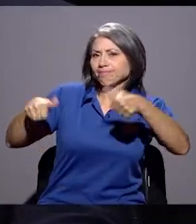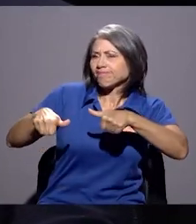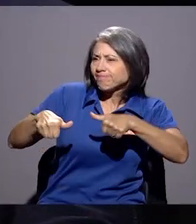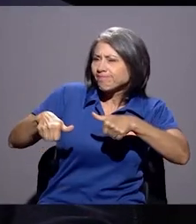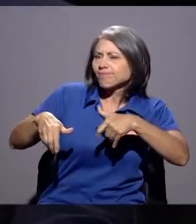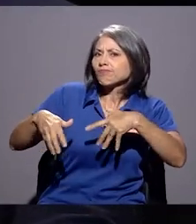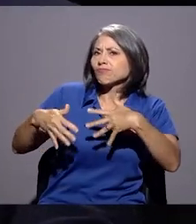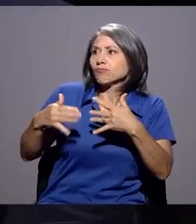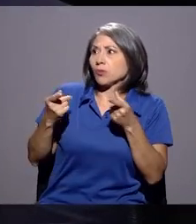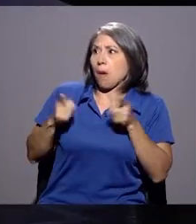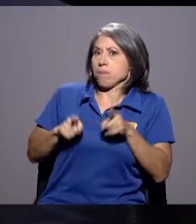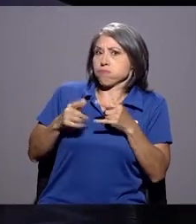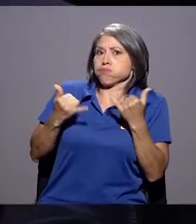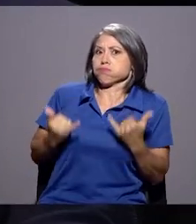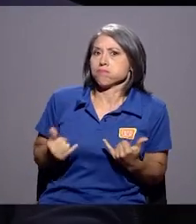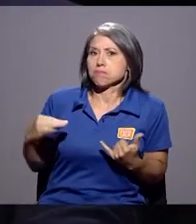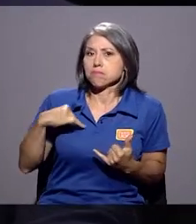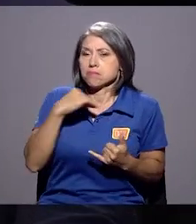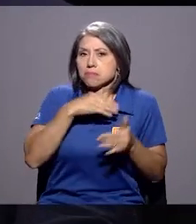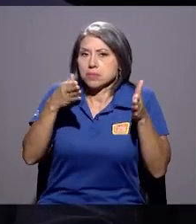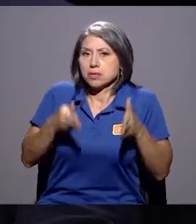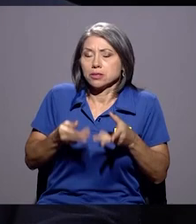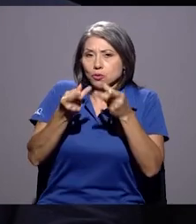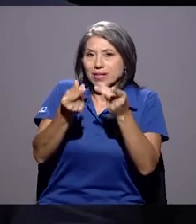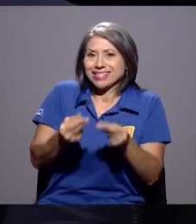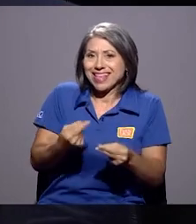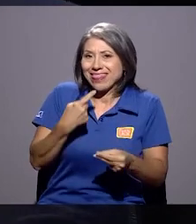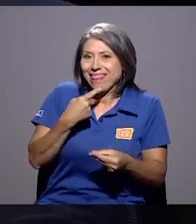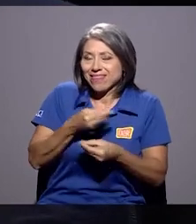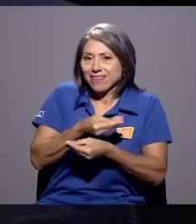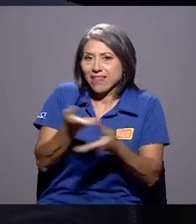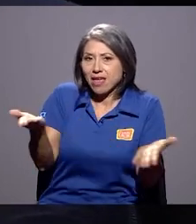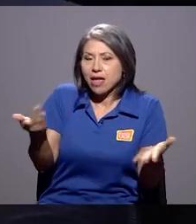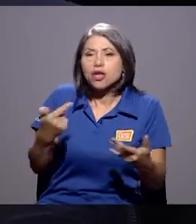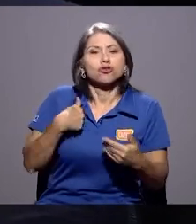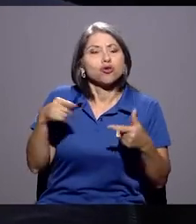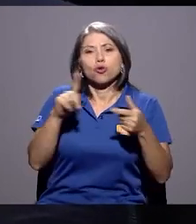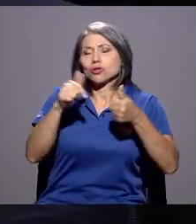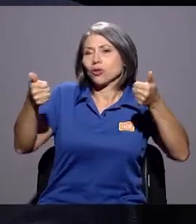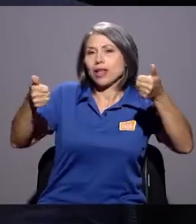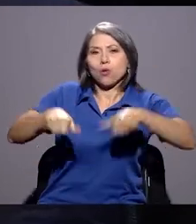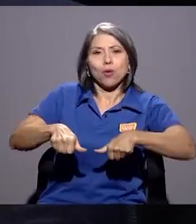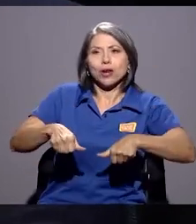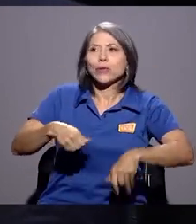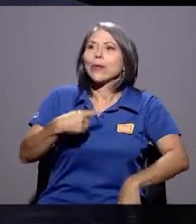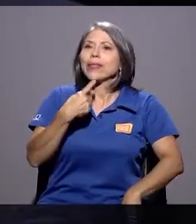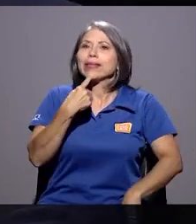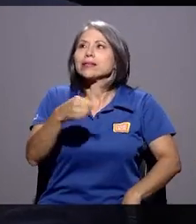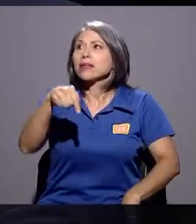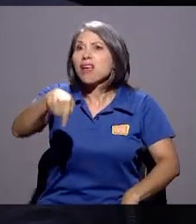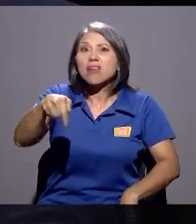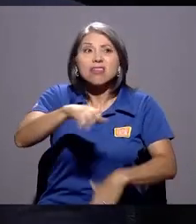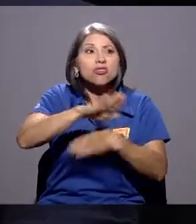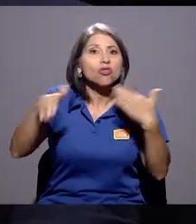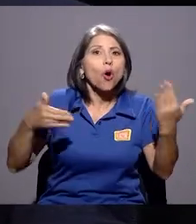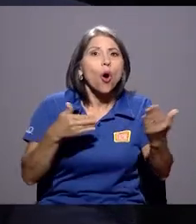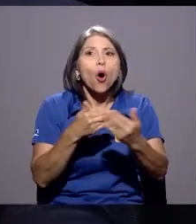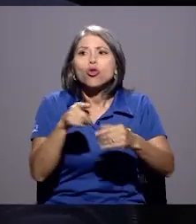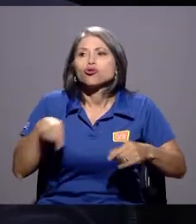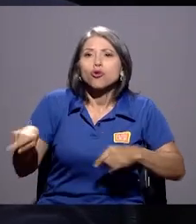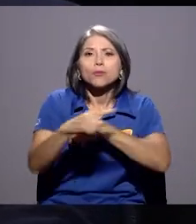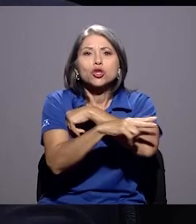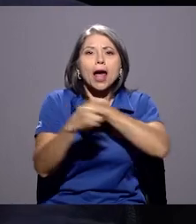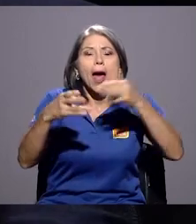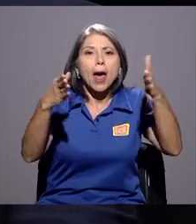extremo al que ha planteado el Ministro de Hacienda, porque no estoy de acuerdo en decir que aquí todos somos ladrones